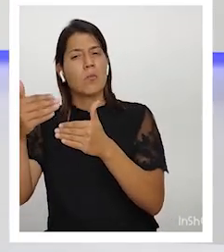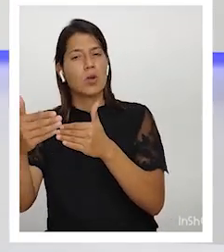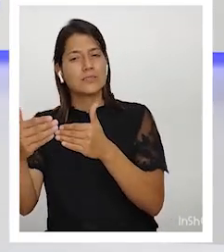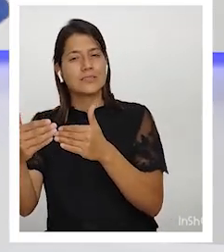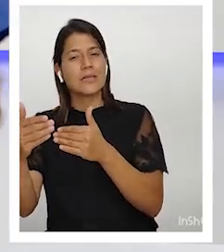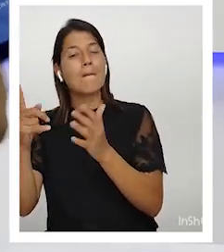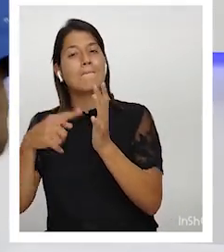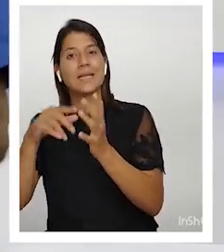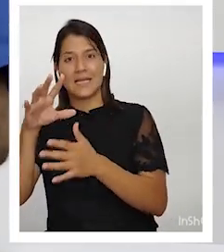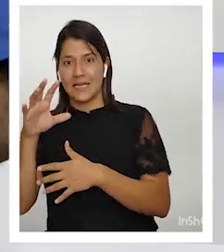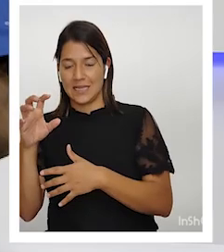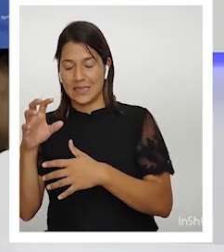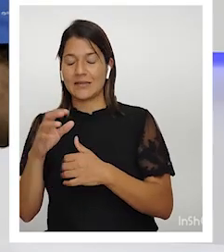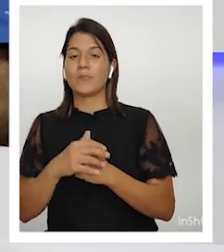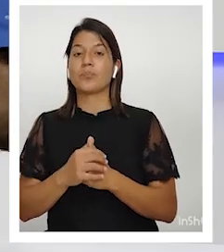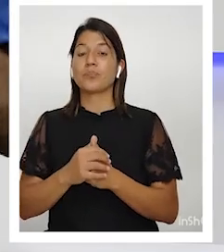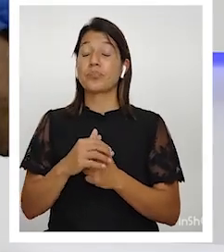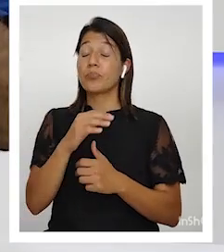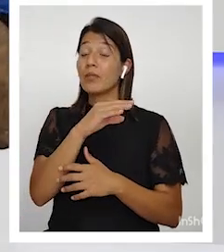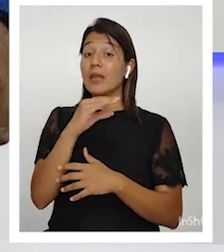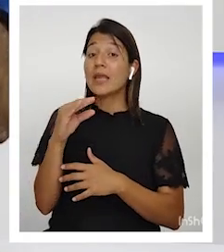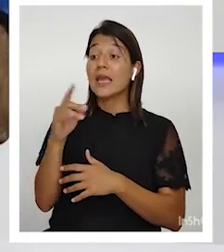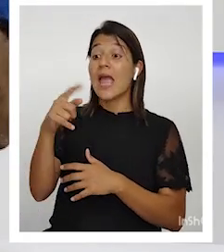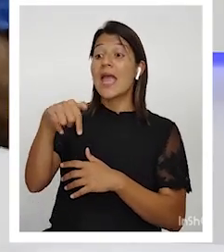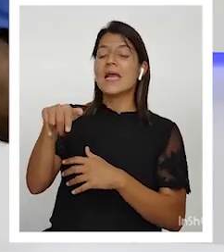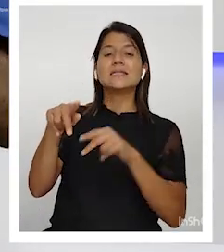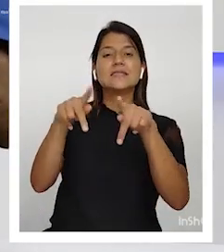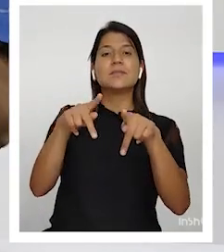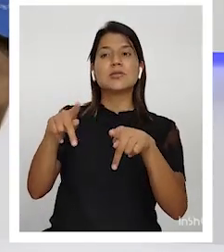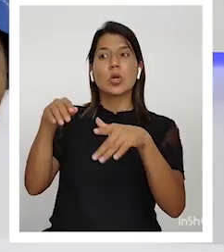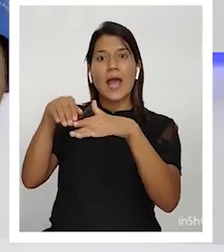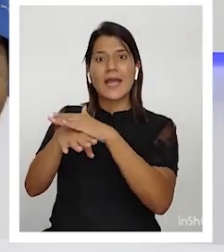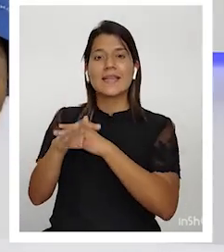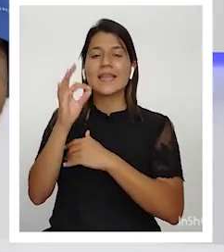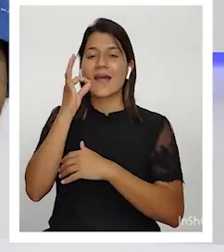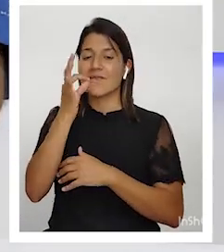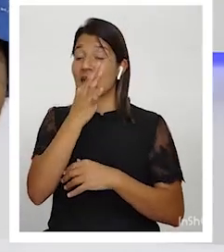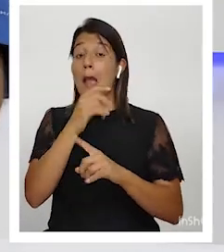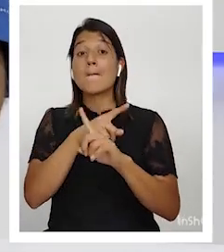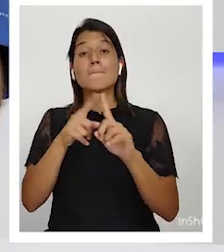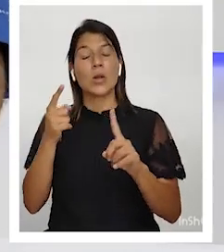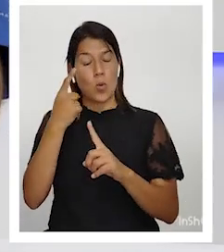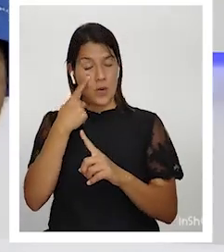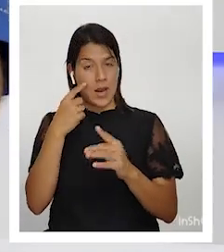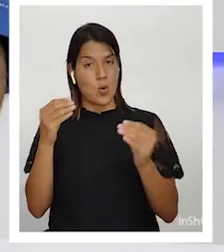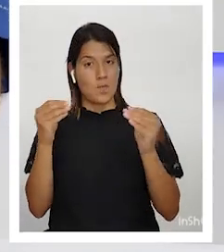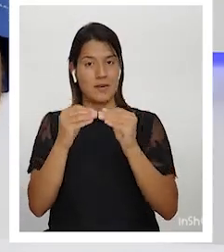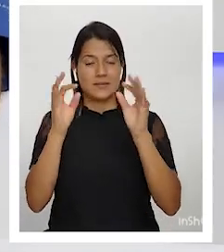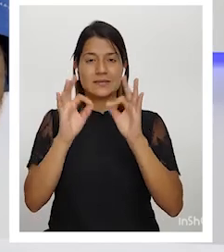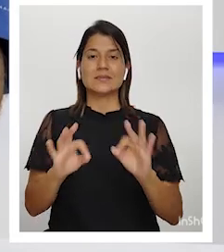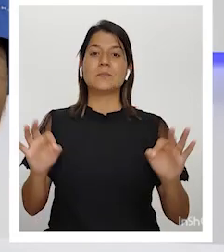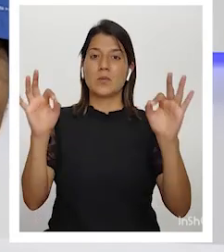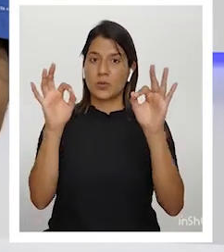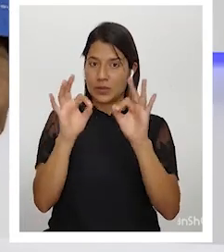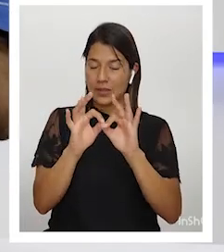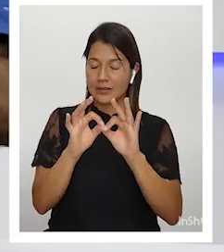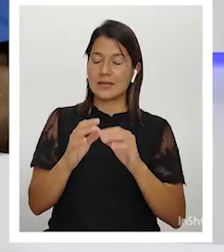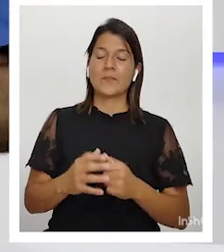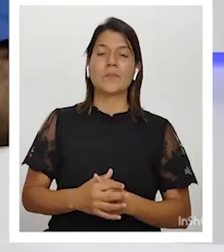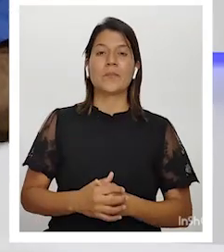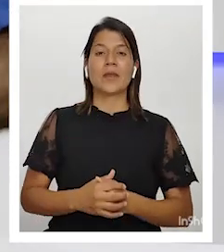Entonces, esta gente se mete ahí, pero aquí viene lo que es clave, y es que,